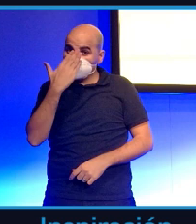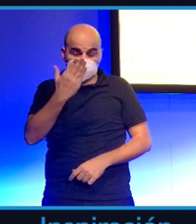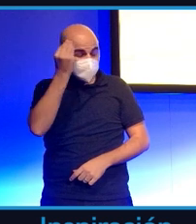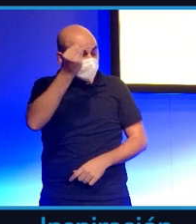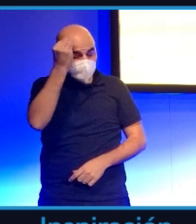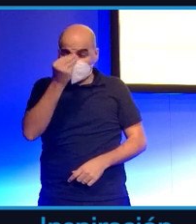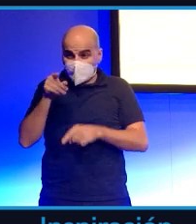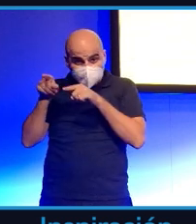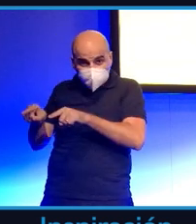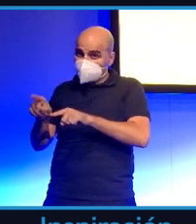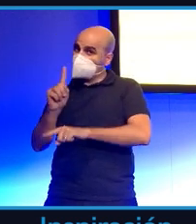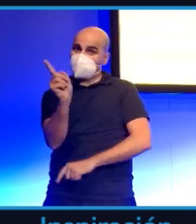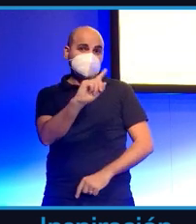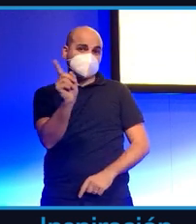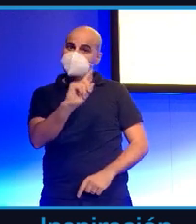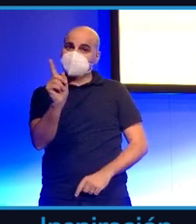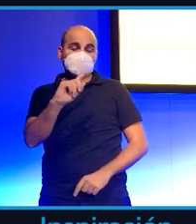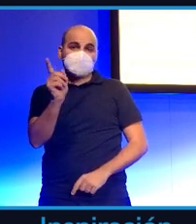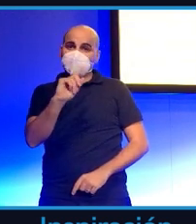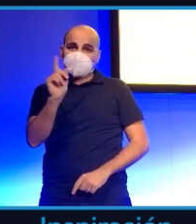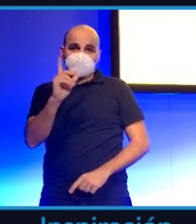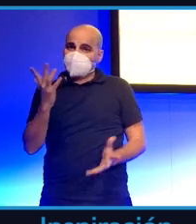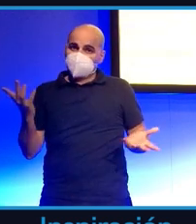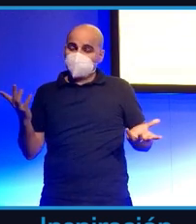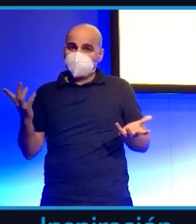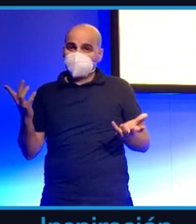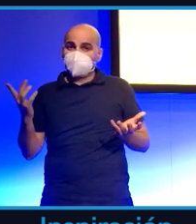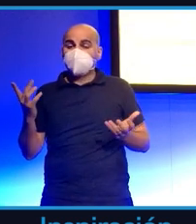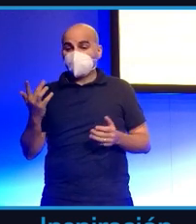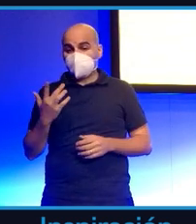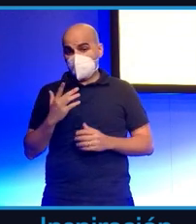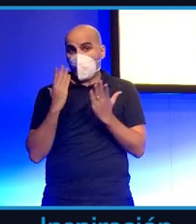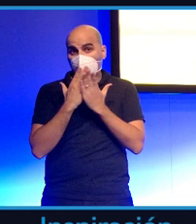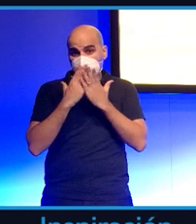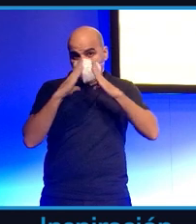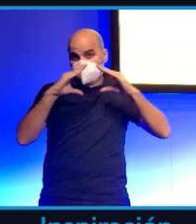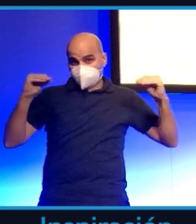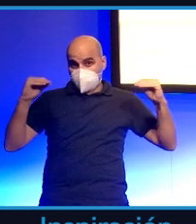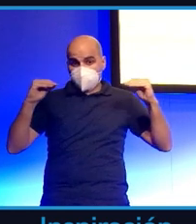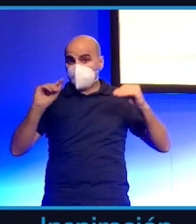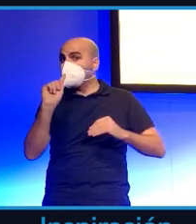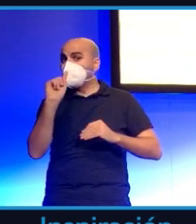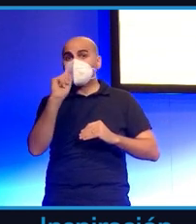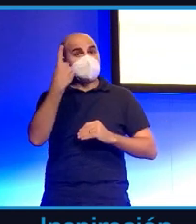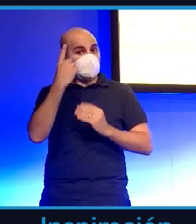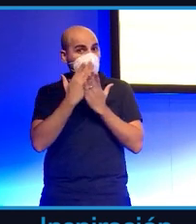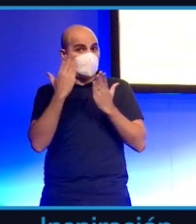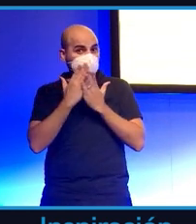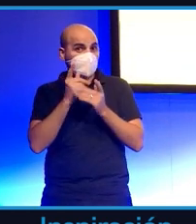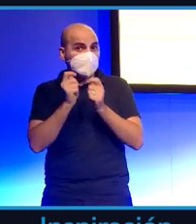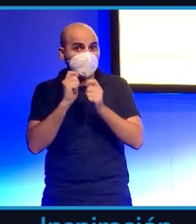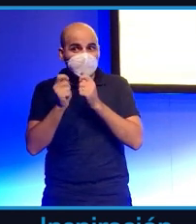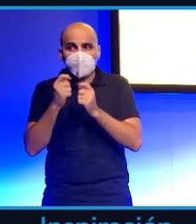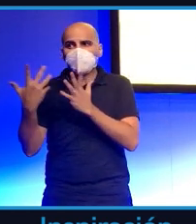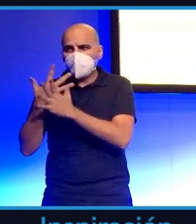no tiene que ser así ni es así y en primero de periodismo te explican cómo es y no tiene mucho que ver con lo que se